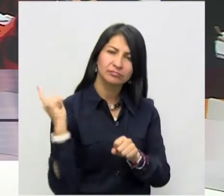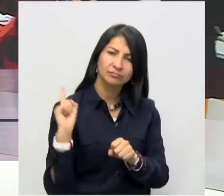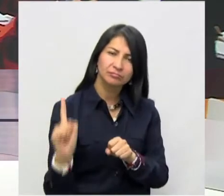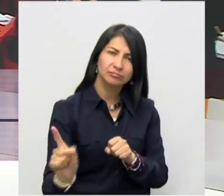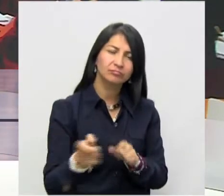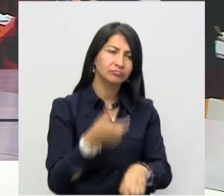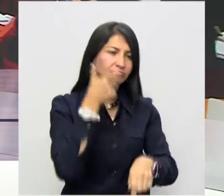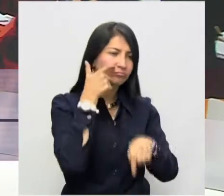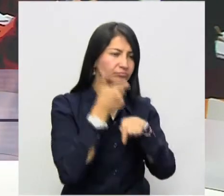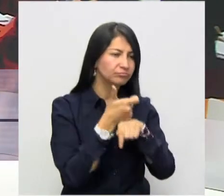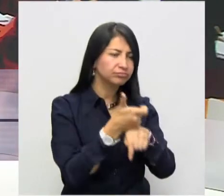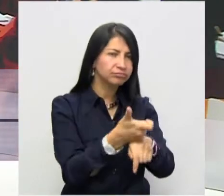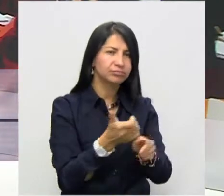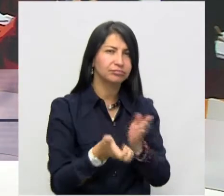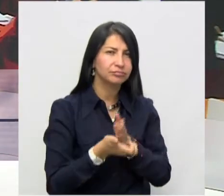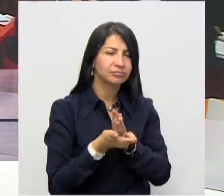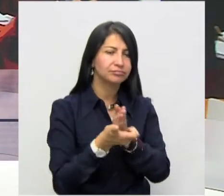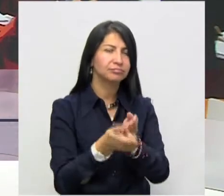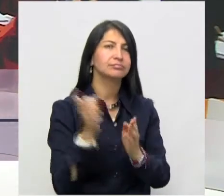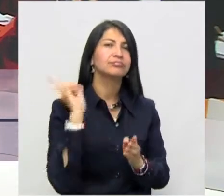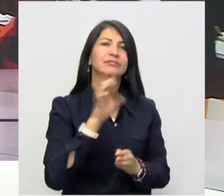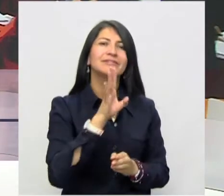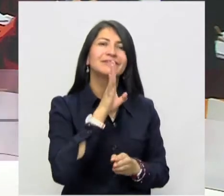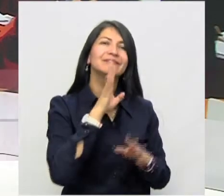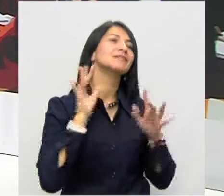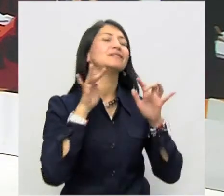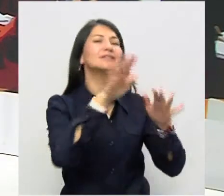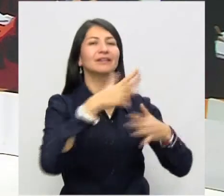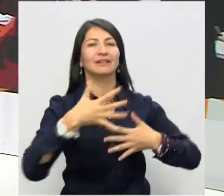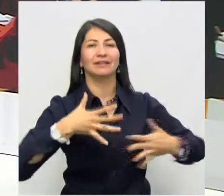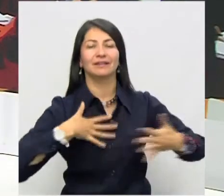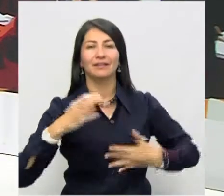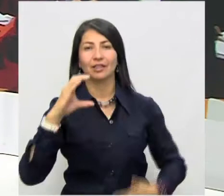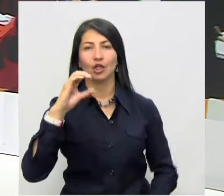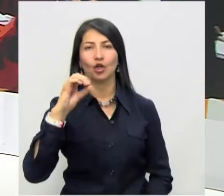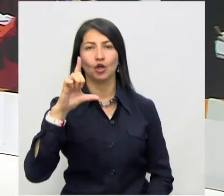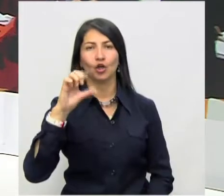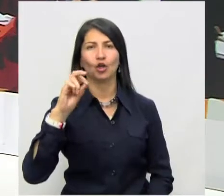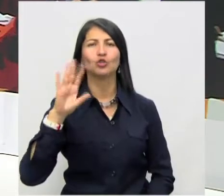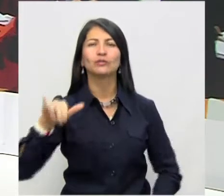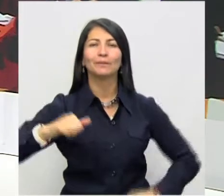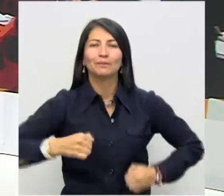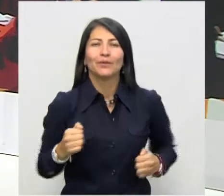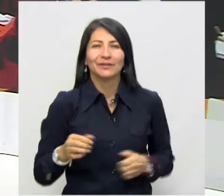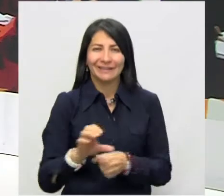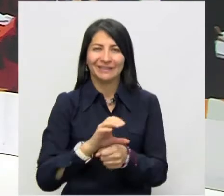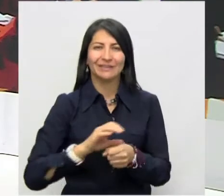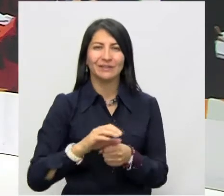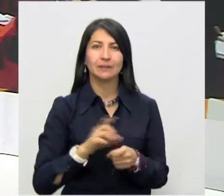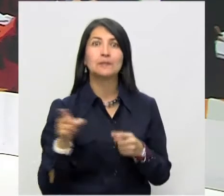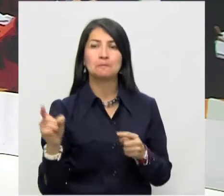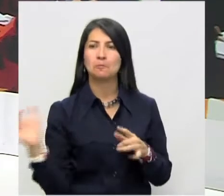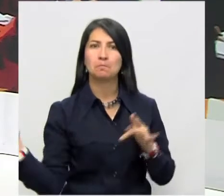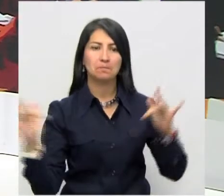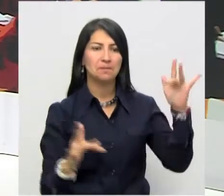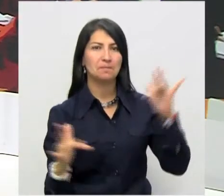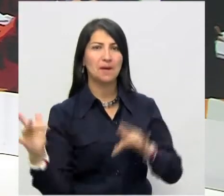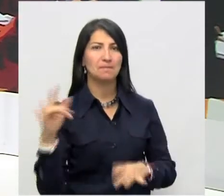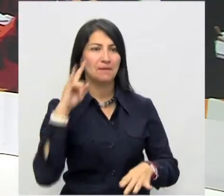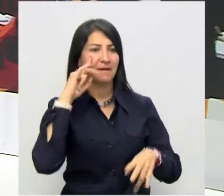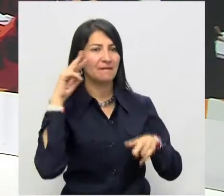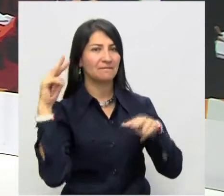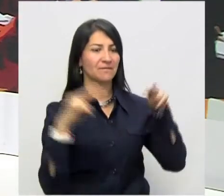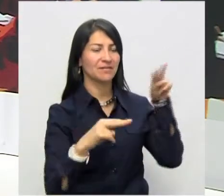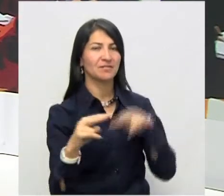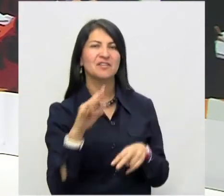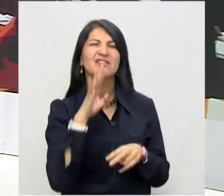seguimiento que realizaron al proyecto de remodelación del emblemático Teatro Colón de la Ciudad de Bogotá. Un trabajo de participación